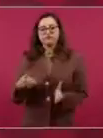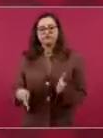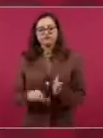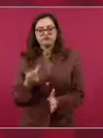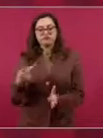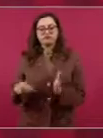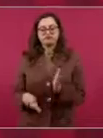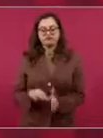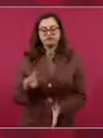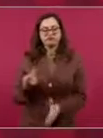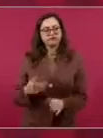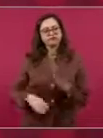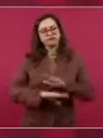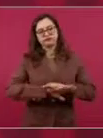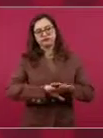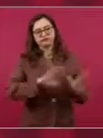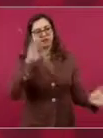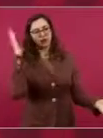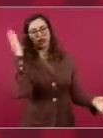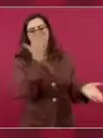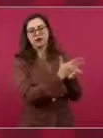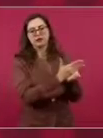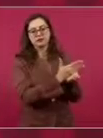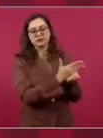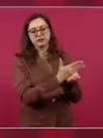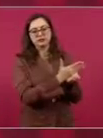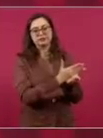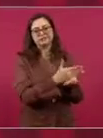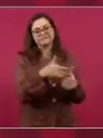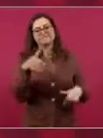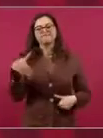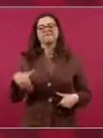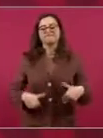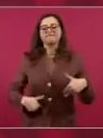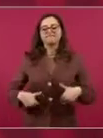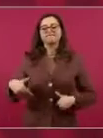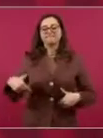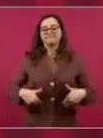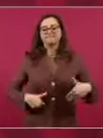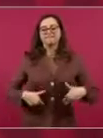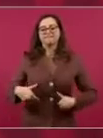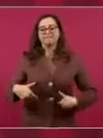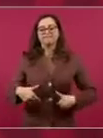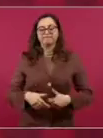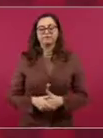que sólo corresponden al gobierno de México.